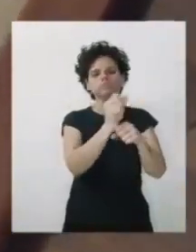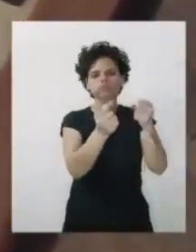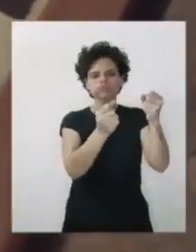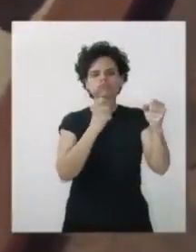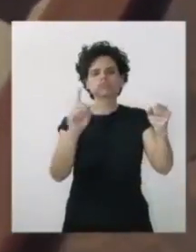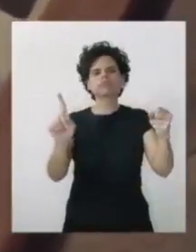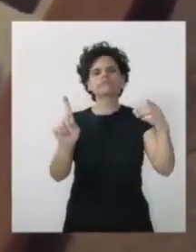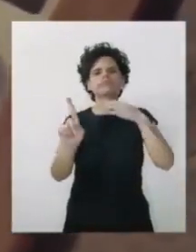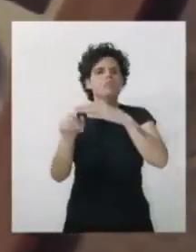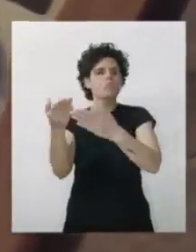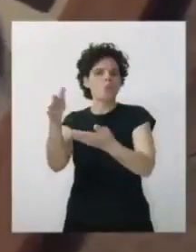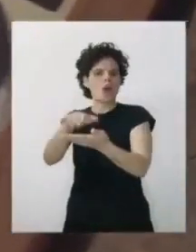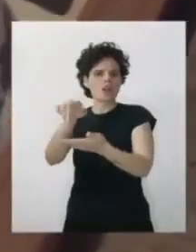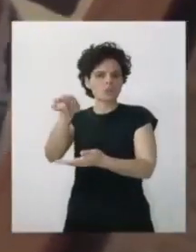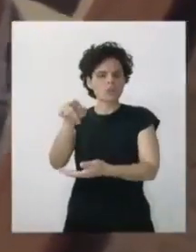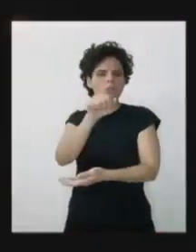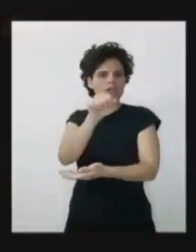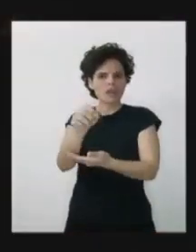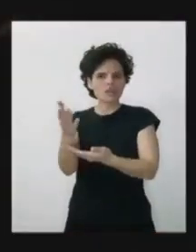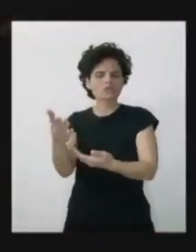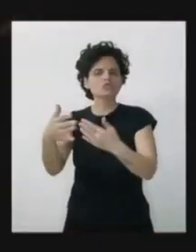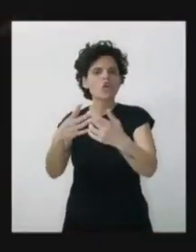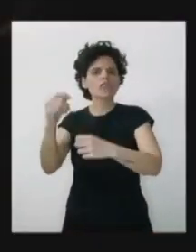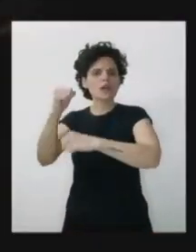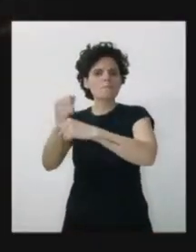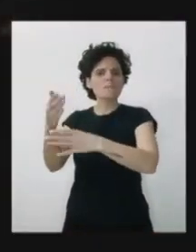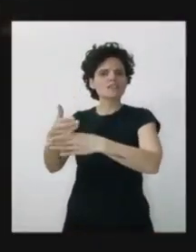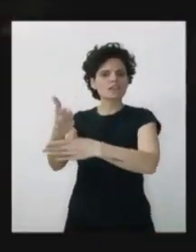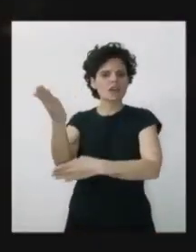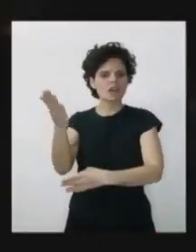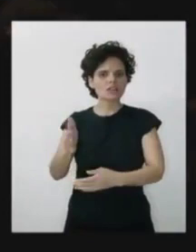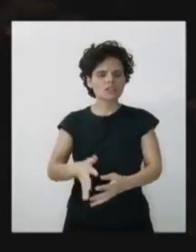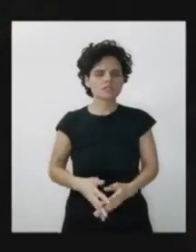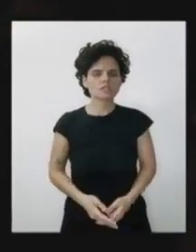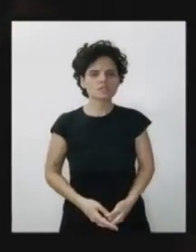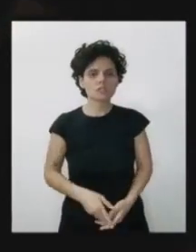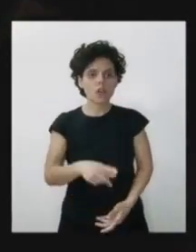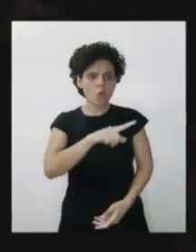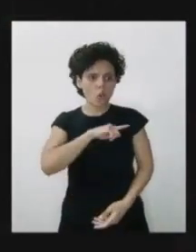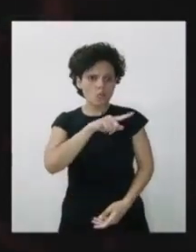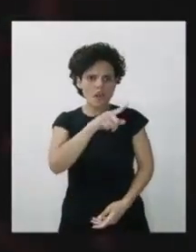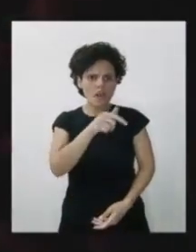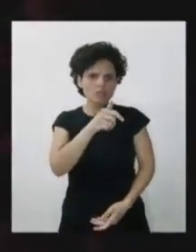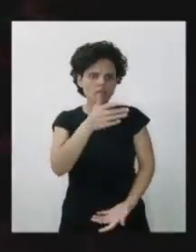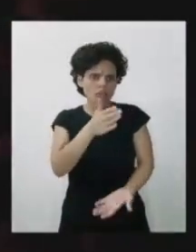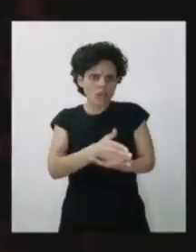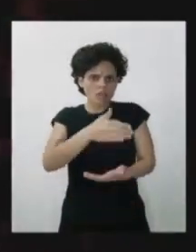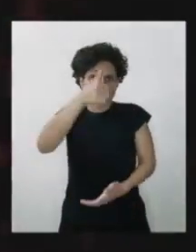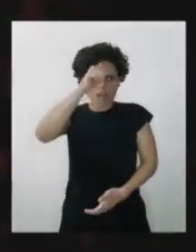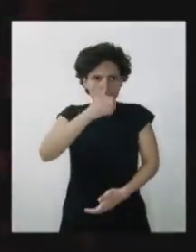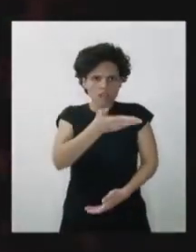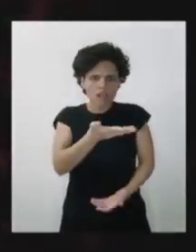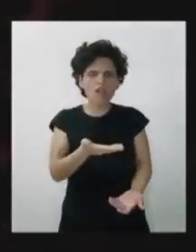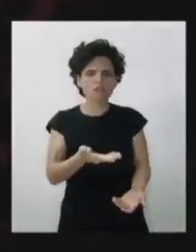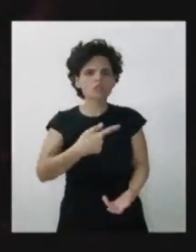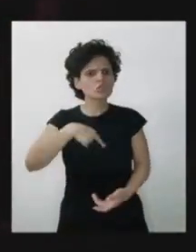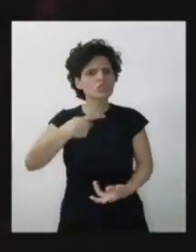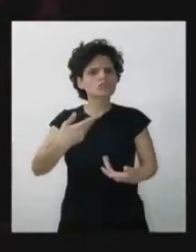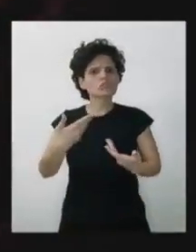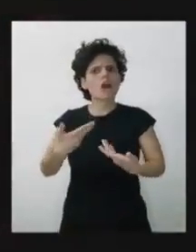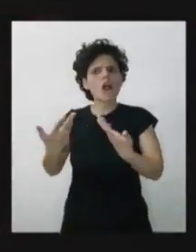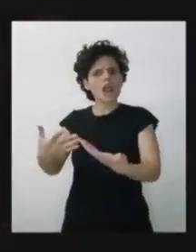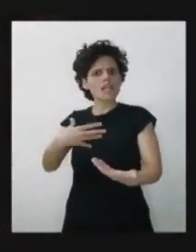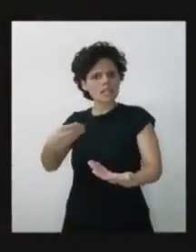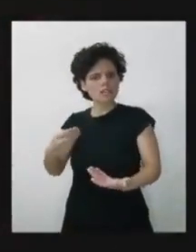atropelló el camión en las fueras de las pesqueras. El que hace algo que lo pague, nosotros queremos la justicia de nuestro hijo